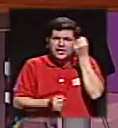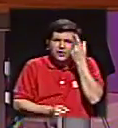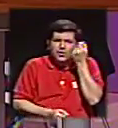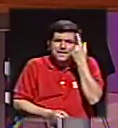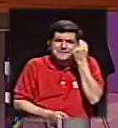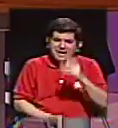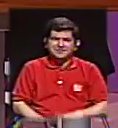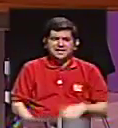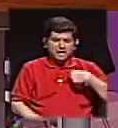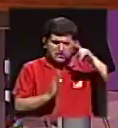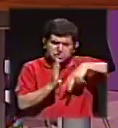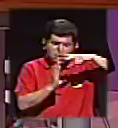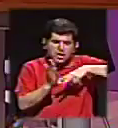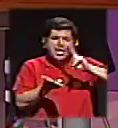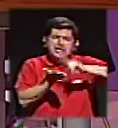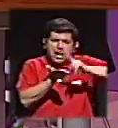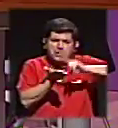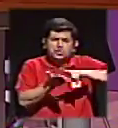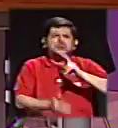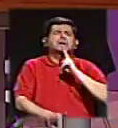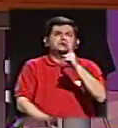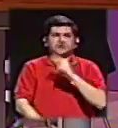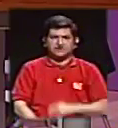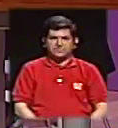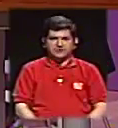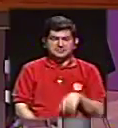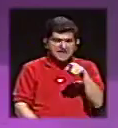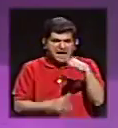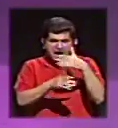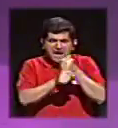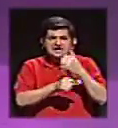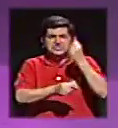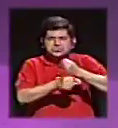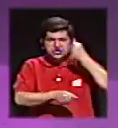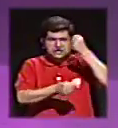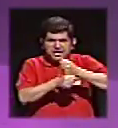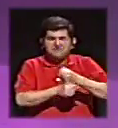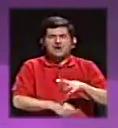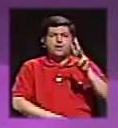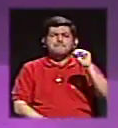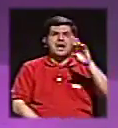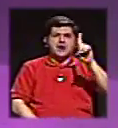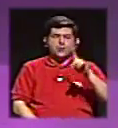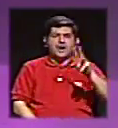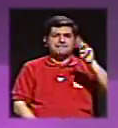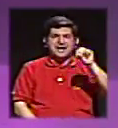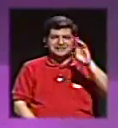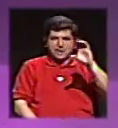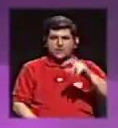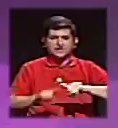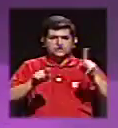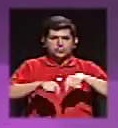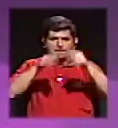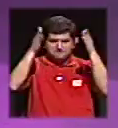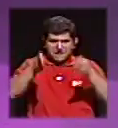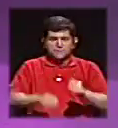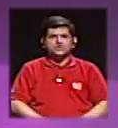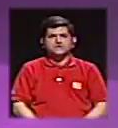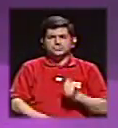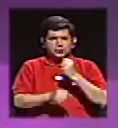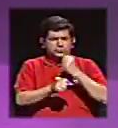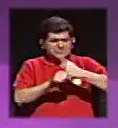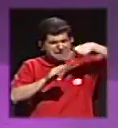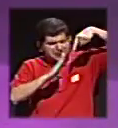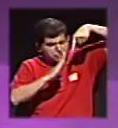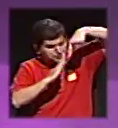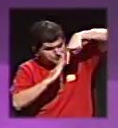esto. Me leí el contrato, o sea, realmente se hizo un trabajo junto con Manuel Delgado, Marcelo Castro, varios periodistas, nos